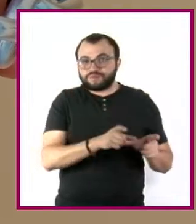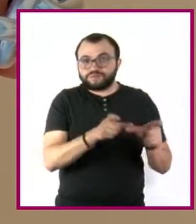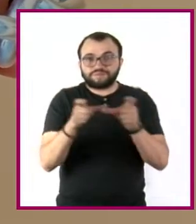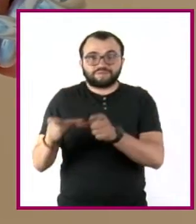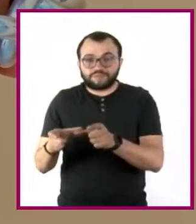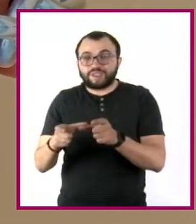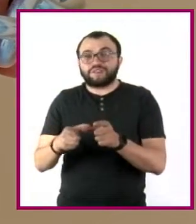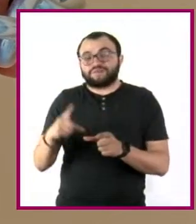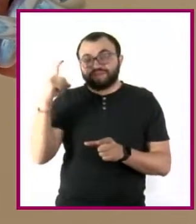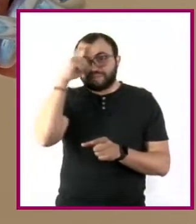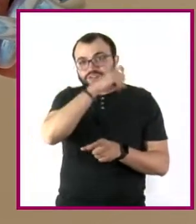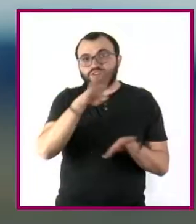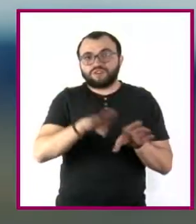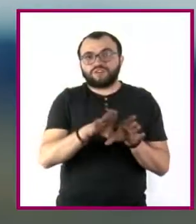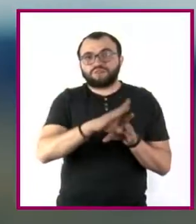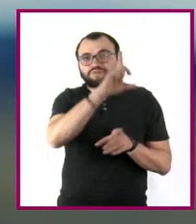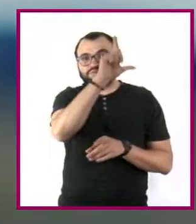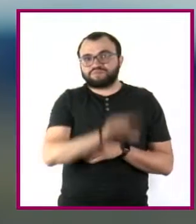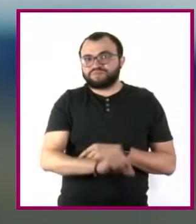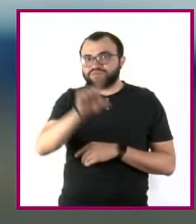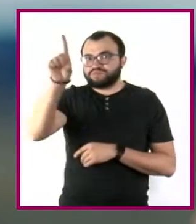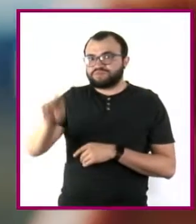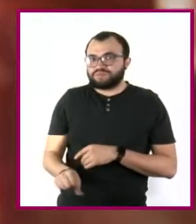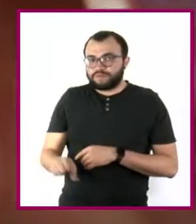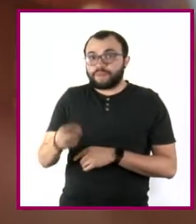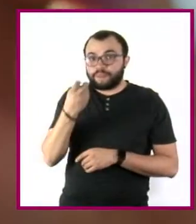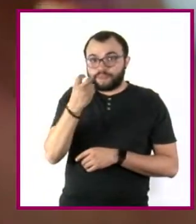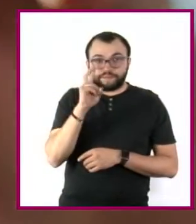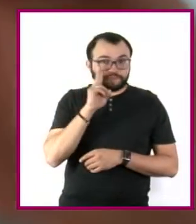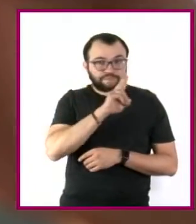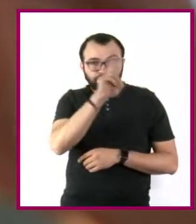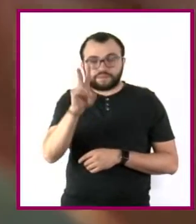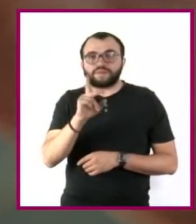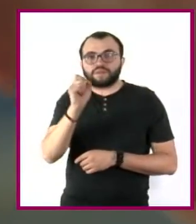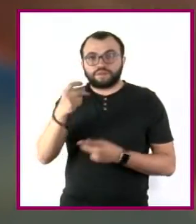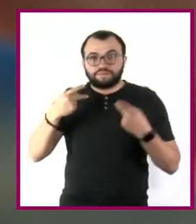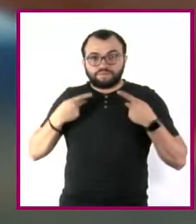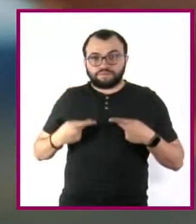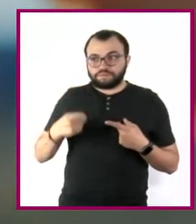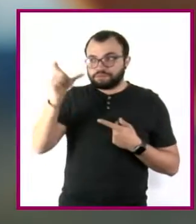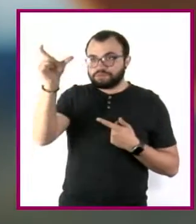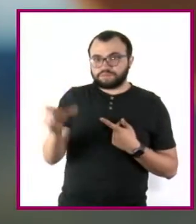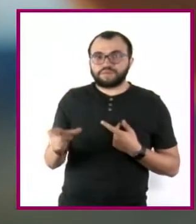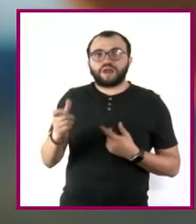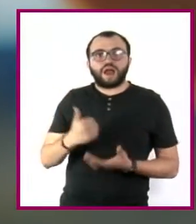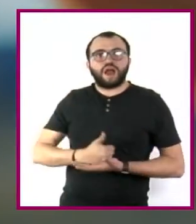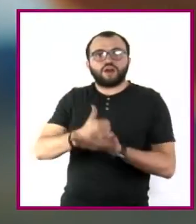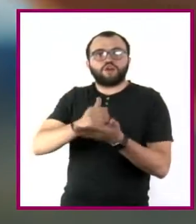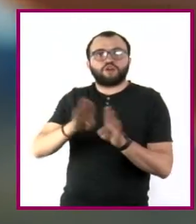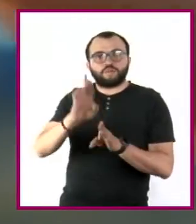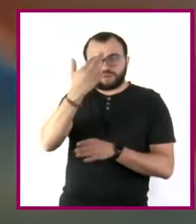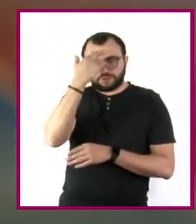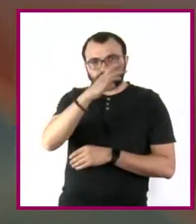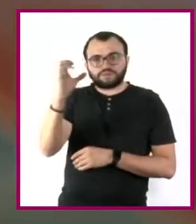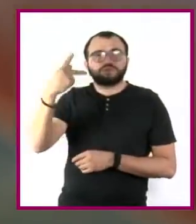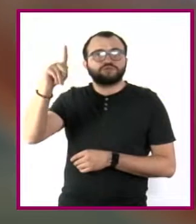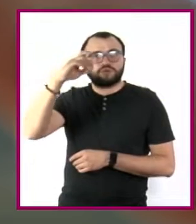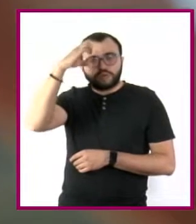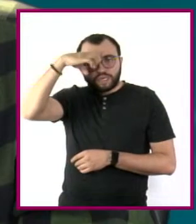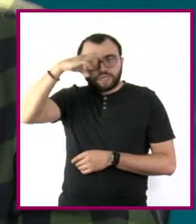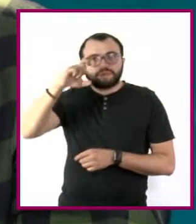sistemas complejos de marginación. En este análisis, el contexto de las personas es lo que ayuda a reconocer la experiencia